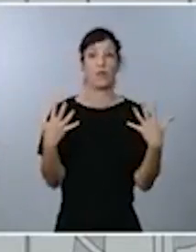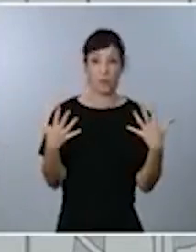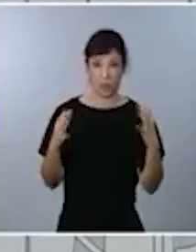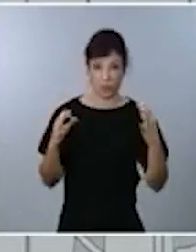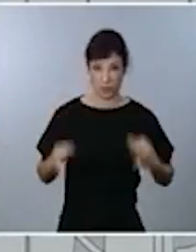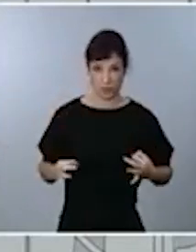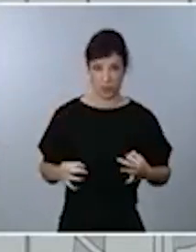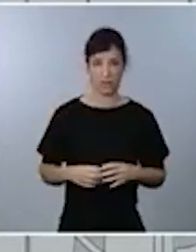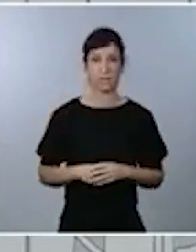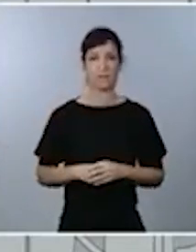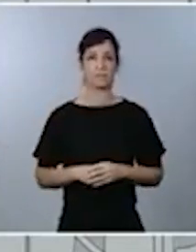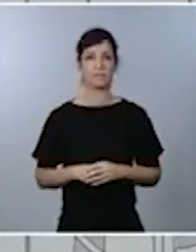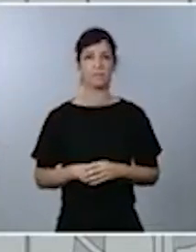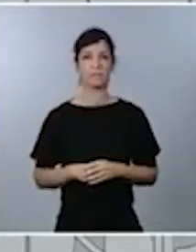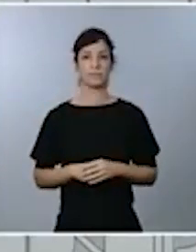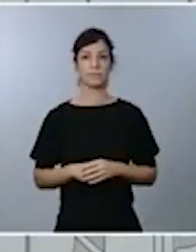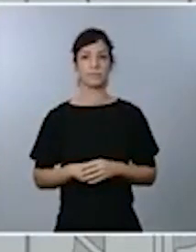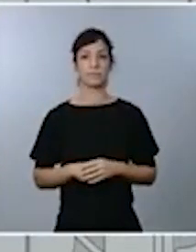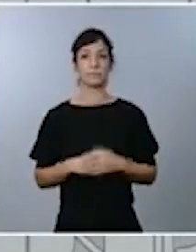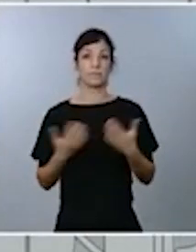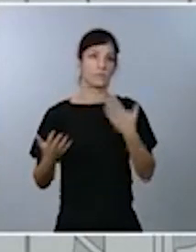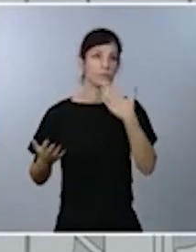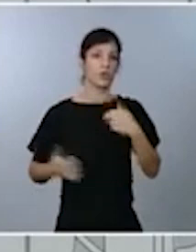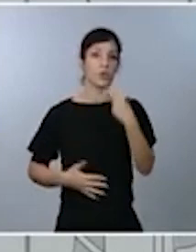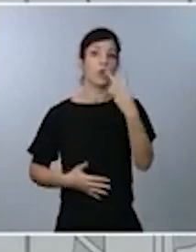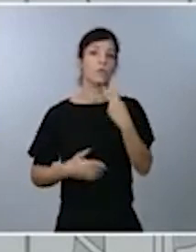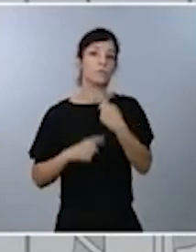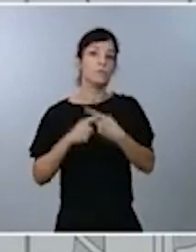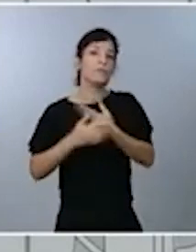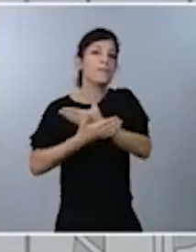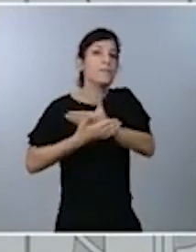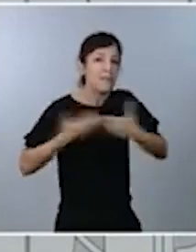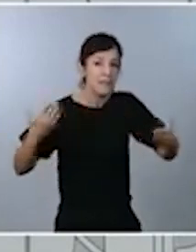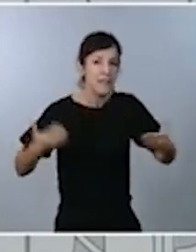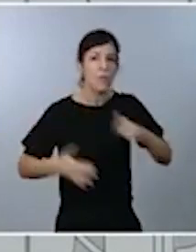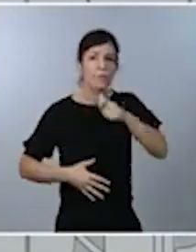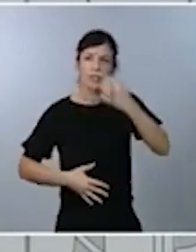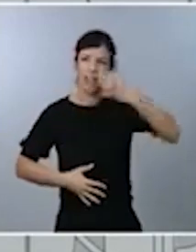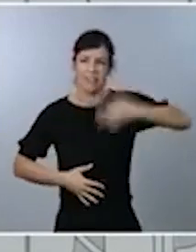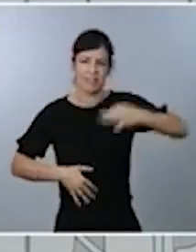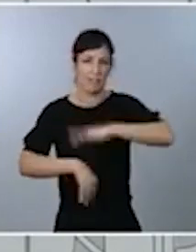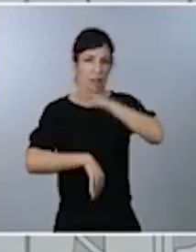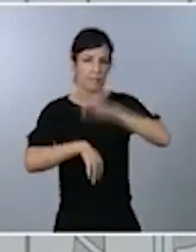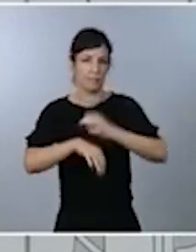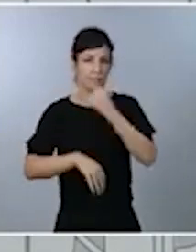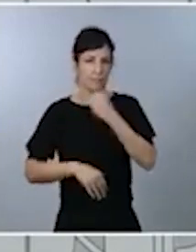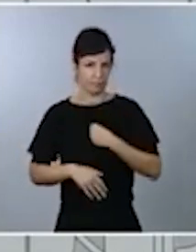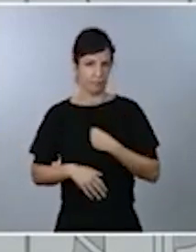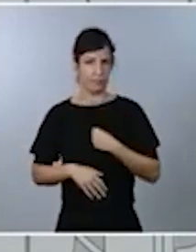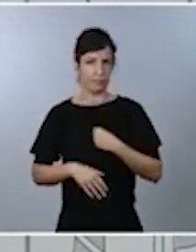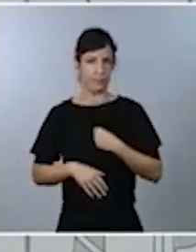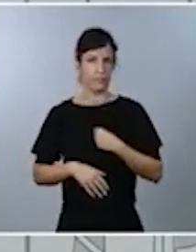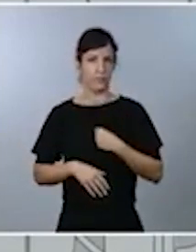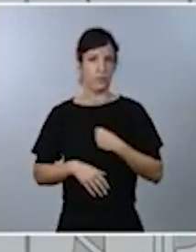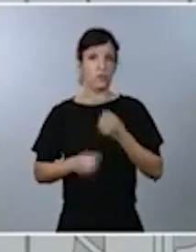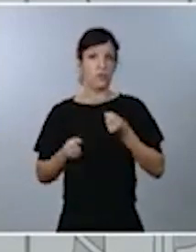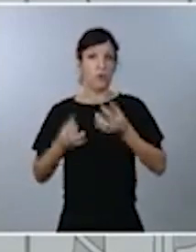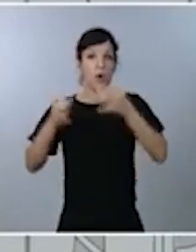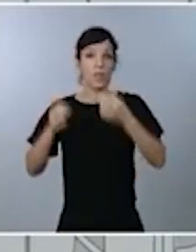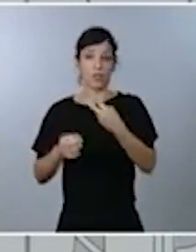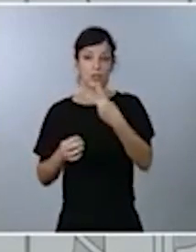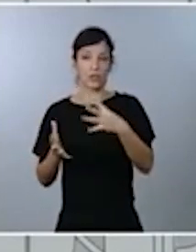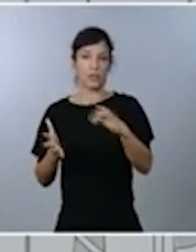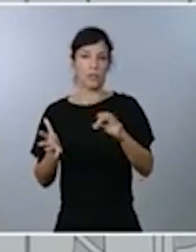Esto es, en torno a dos millones y medio de ciudadanos, de ciudadanas, según puso de manifiesto un estudio de cero